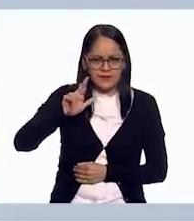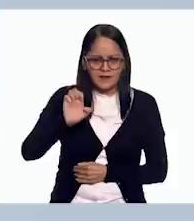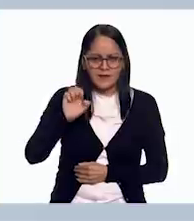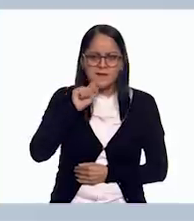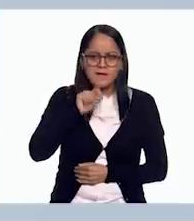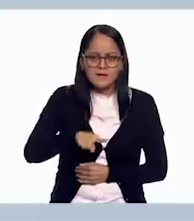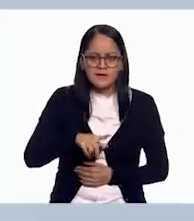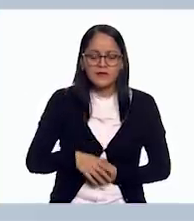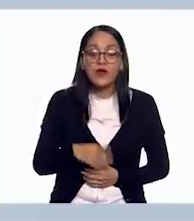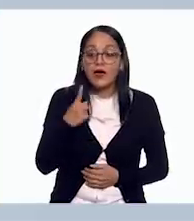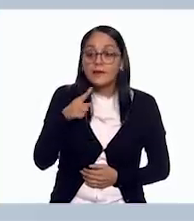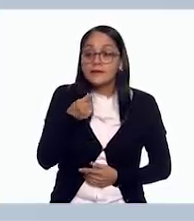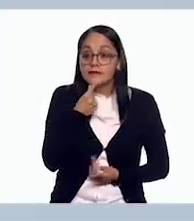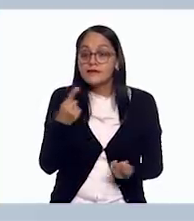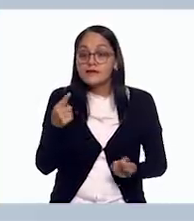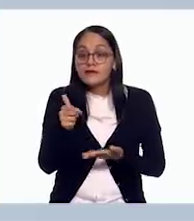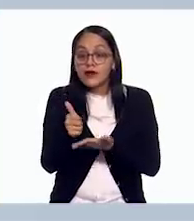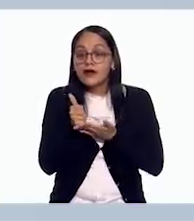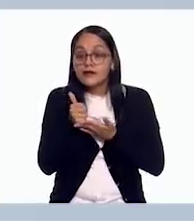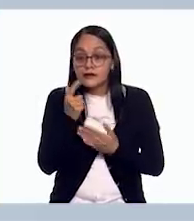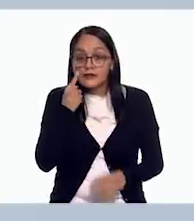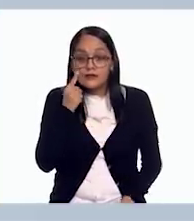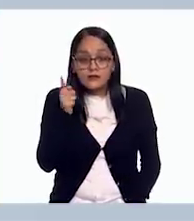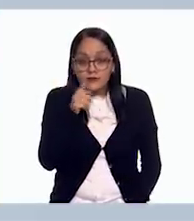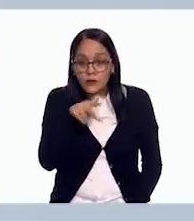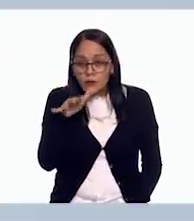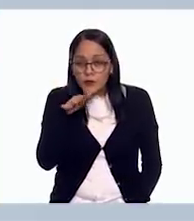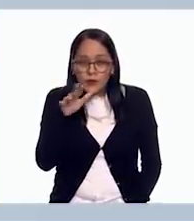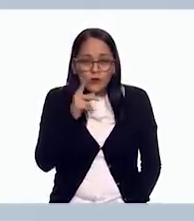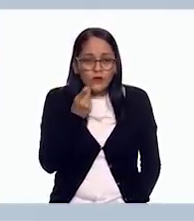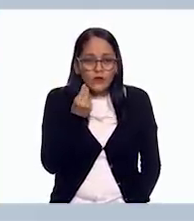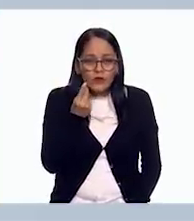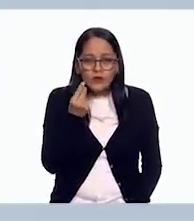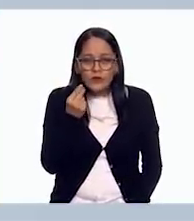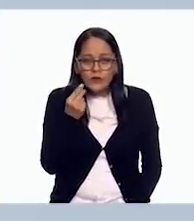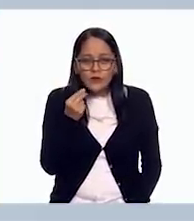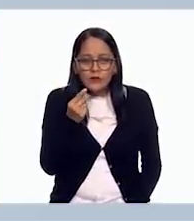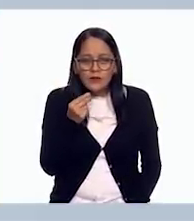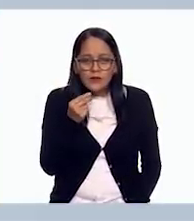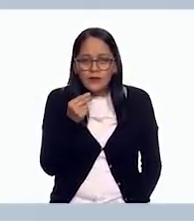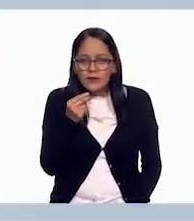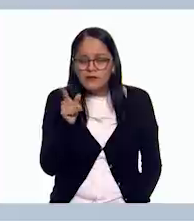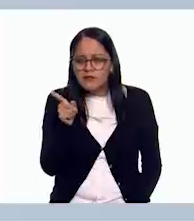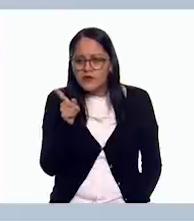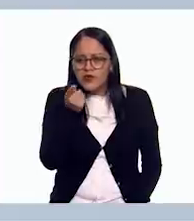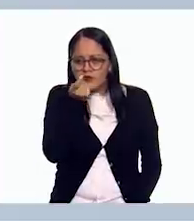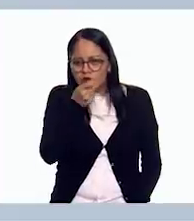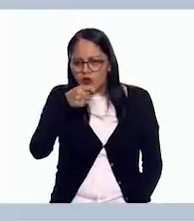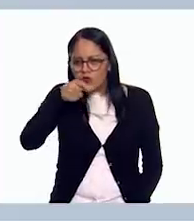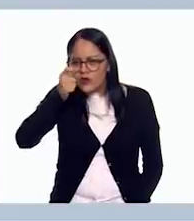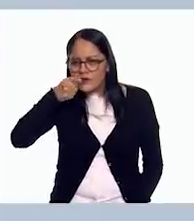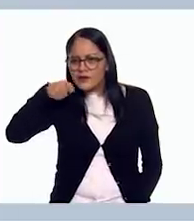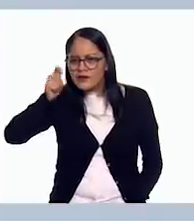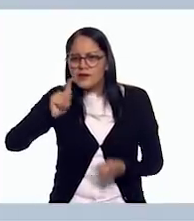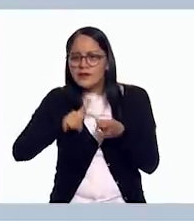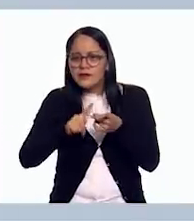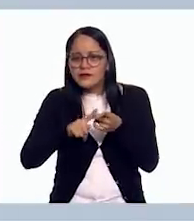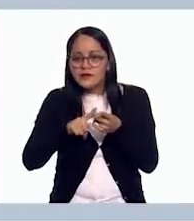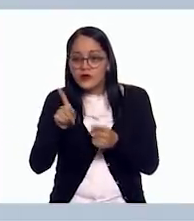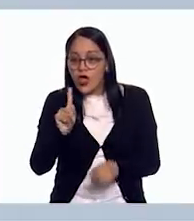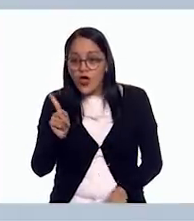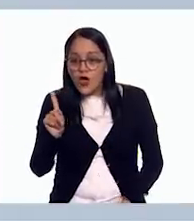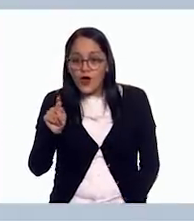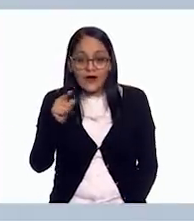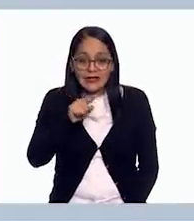o A ver, niñas y niños, ayúdenme a identificar dónde está la letra cursiva. ¿A esta? ¿Es por aquí? ¿Es acá? ¿Es aquí? No, no.